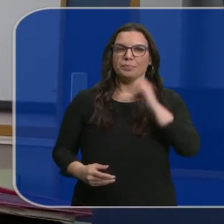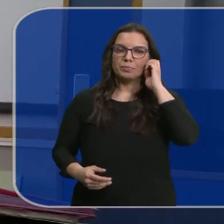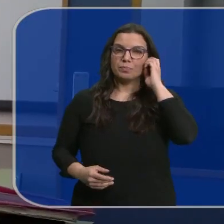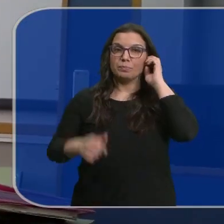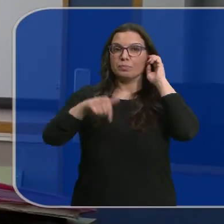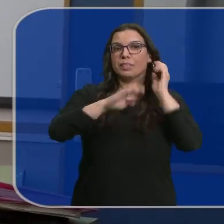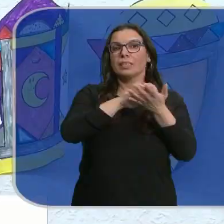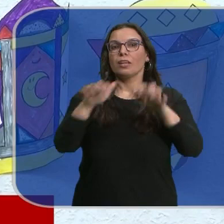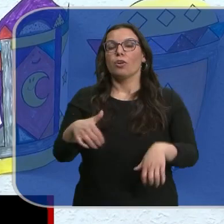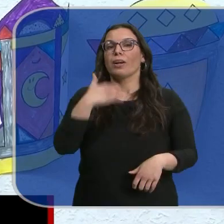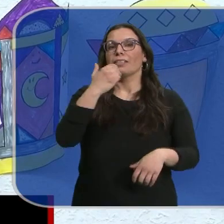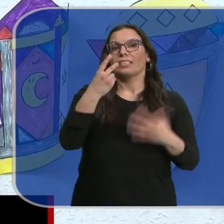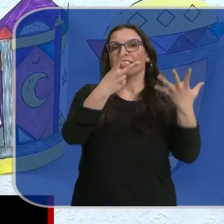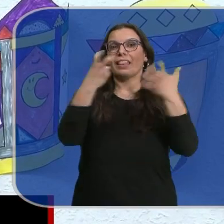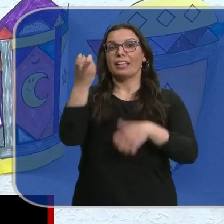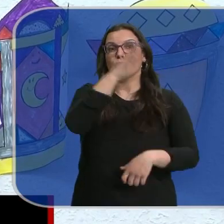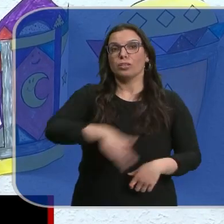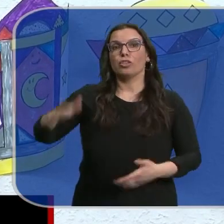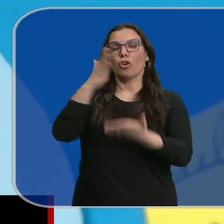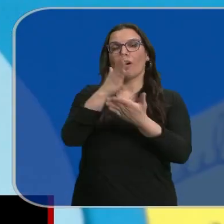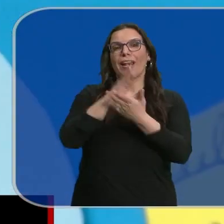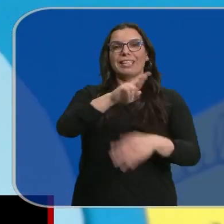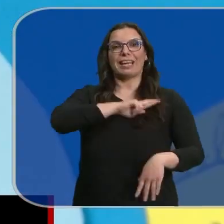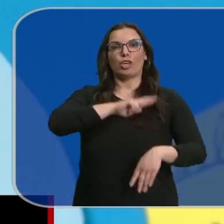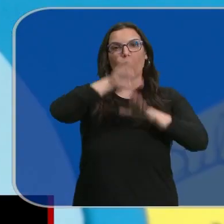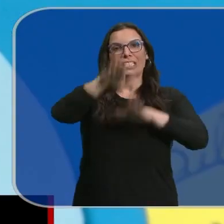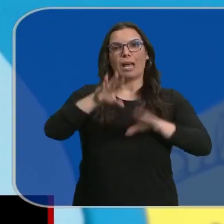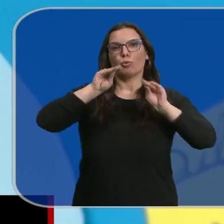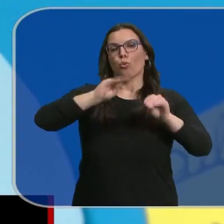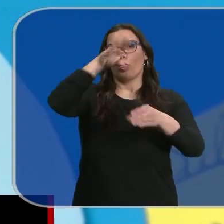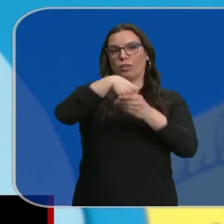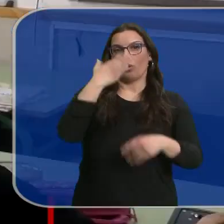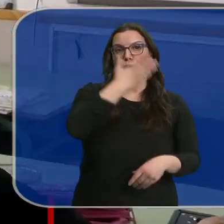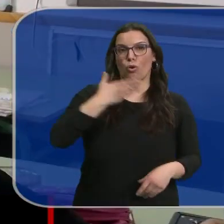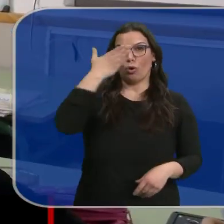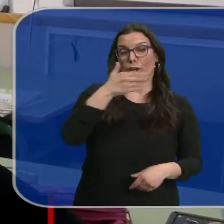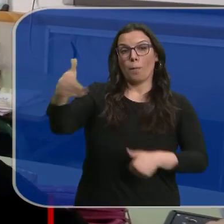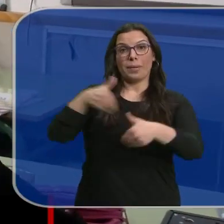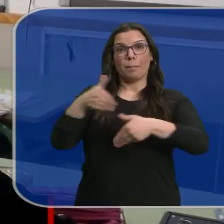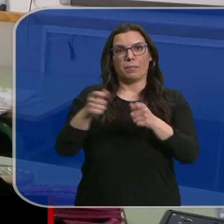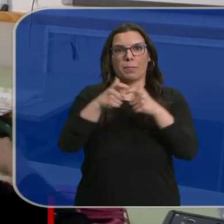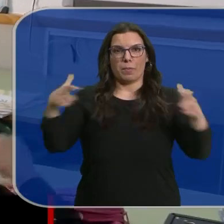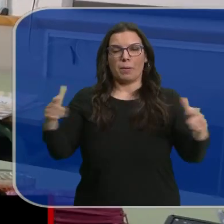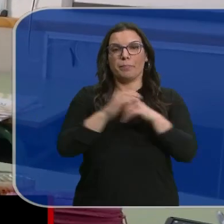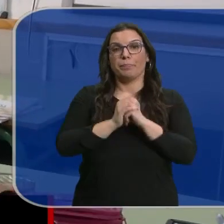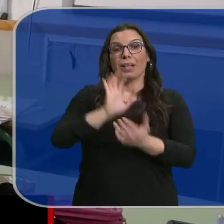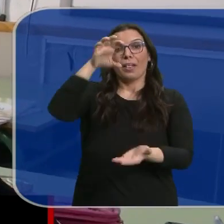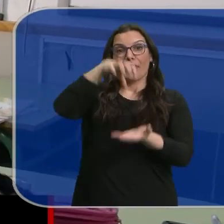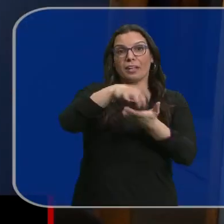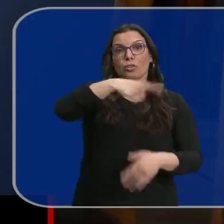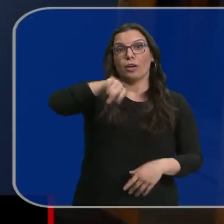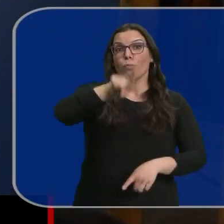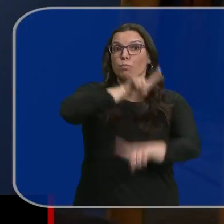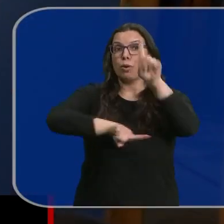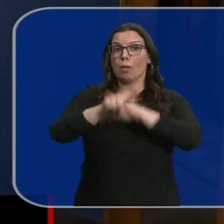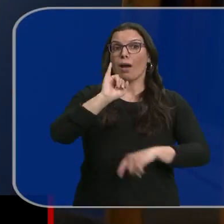En Castilla y León hay casi 700 niños que dan clases de religión islámica en el colegio. La cifra de demandantes ha crecido. Los centros tienen